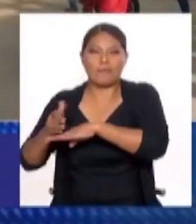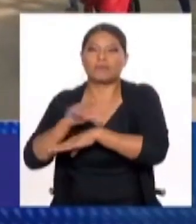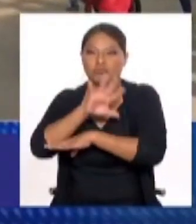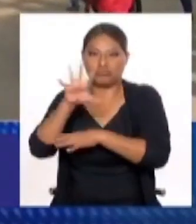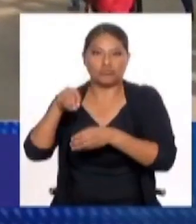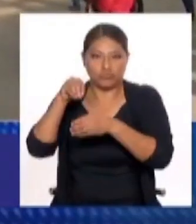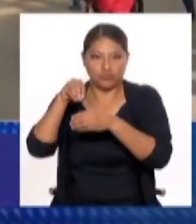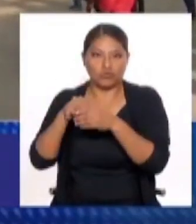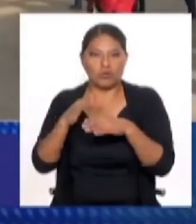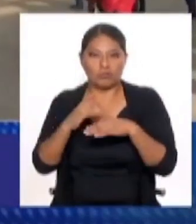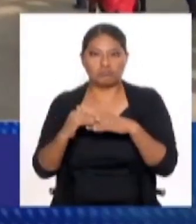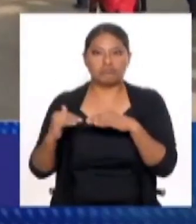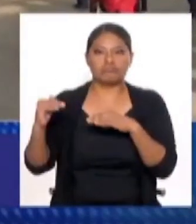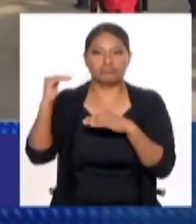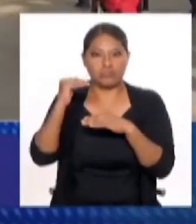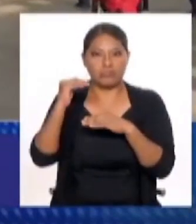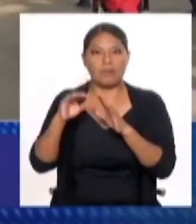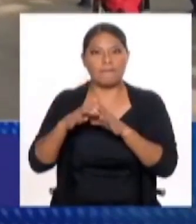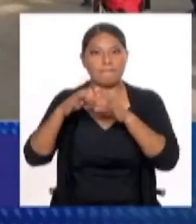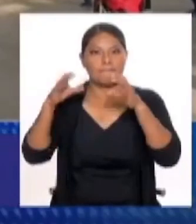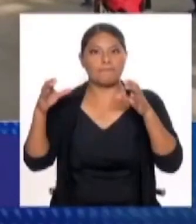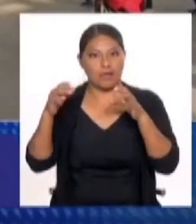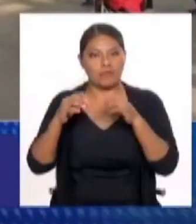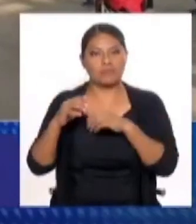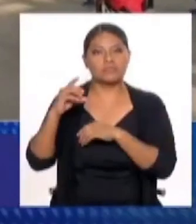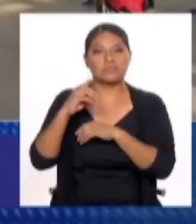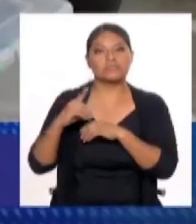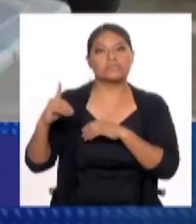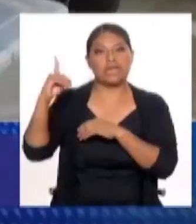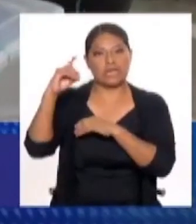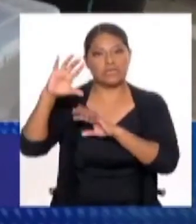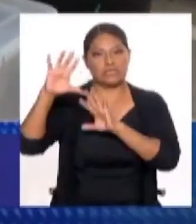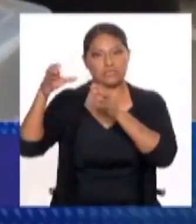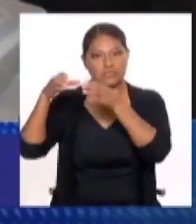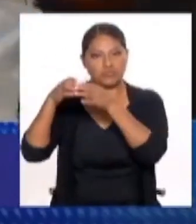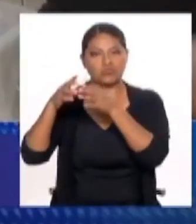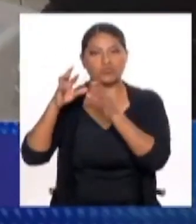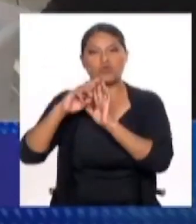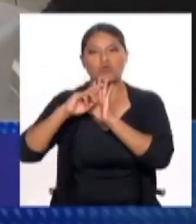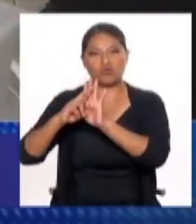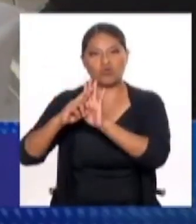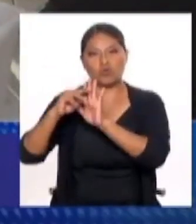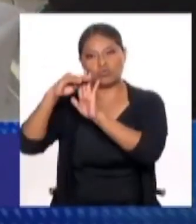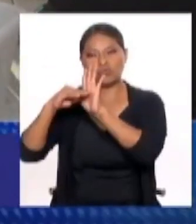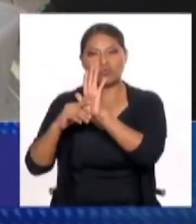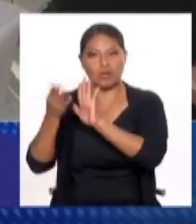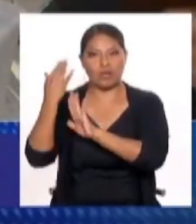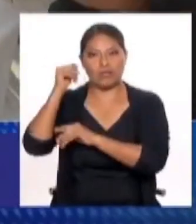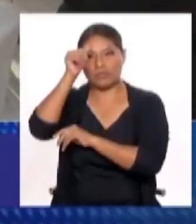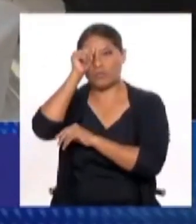eso lo podemos comentar después, un gran peso de las regiones en el resultado del domingo.